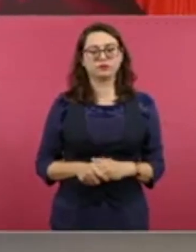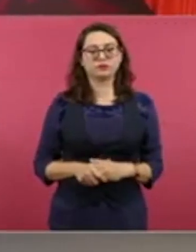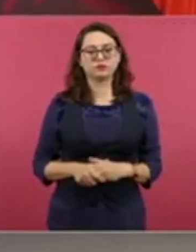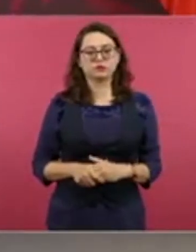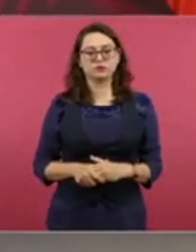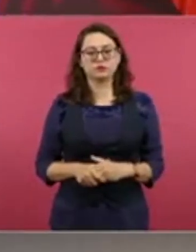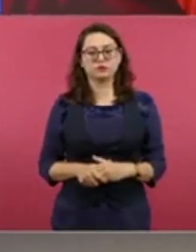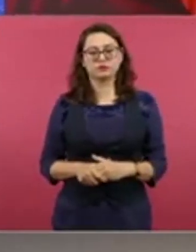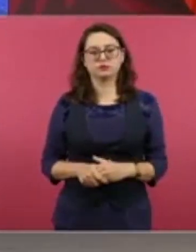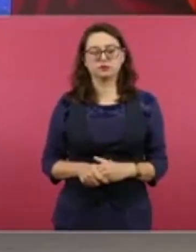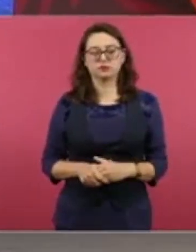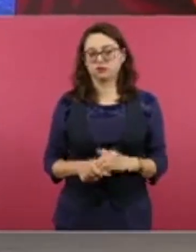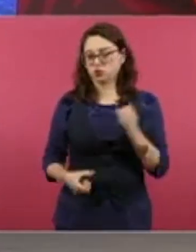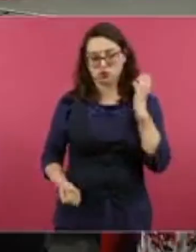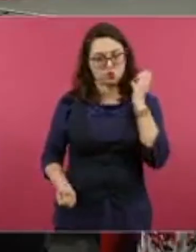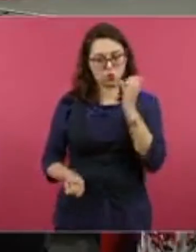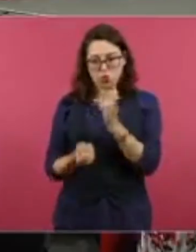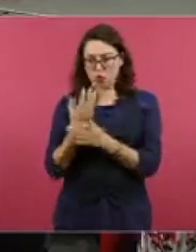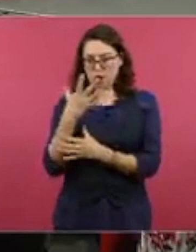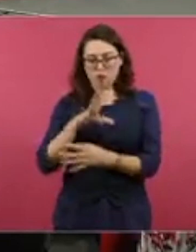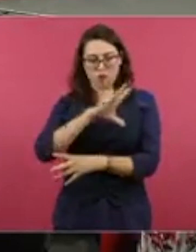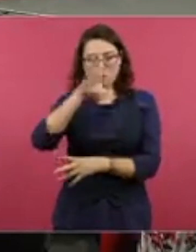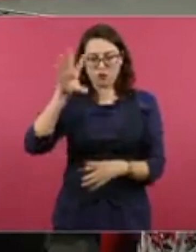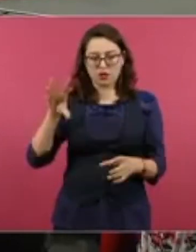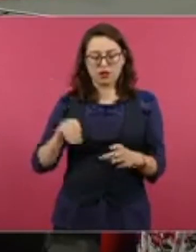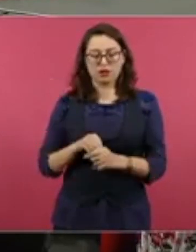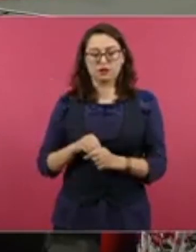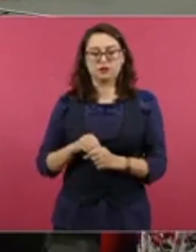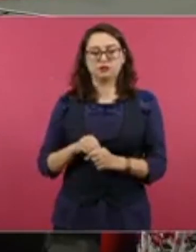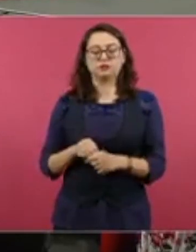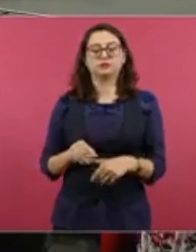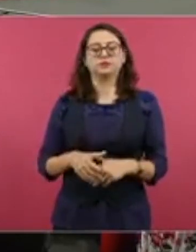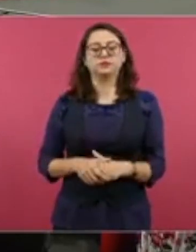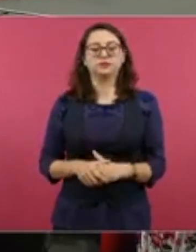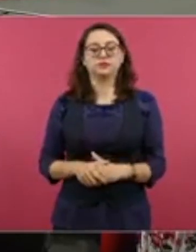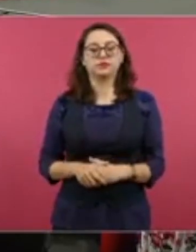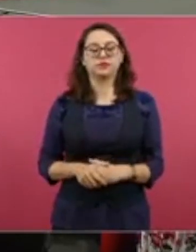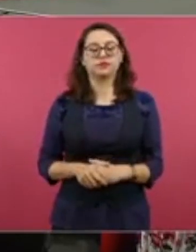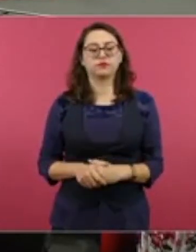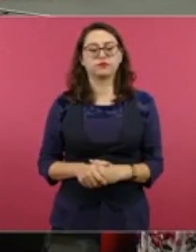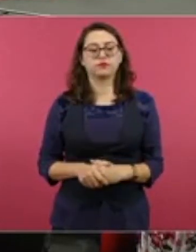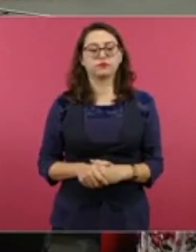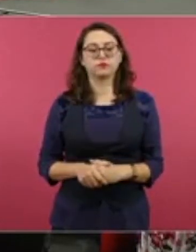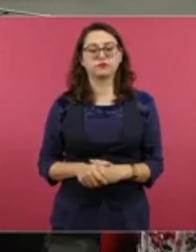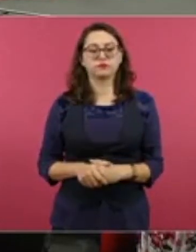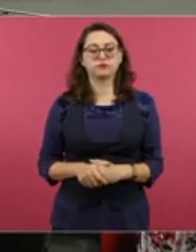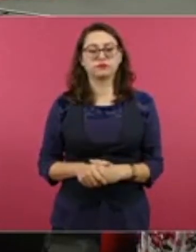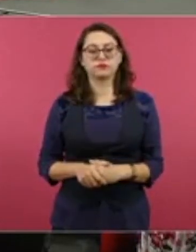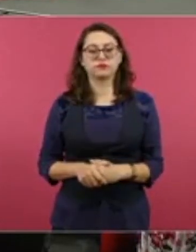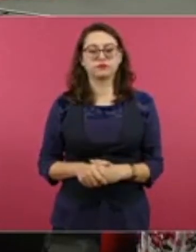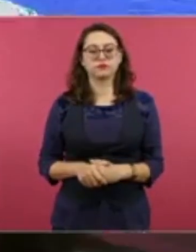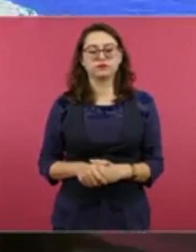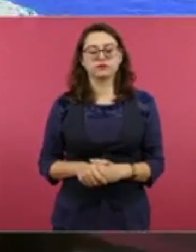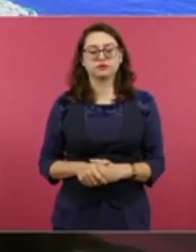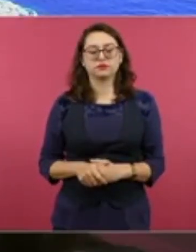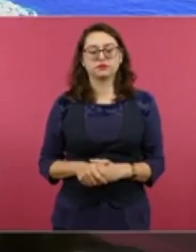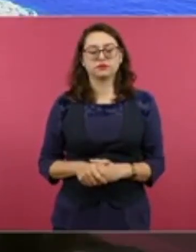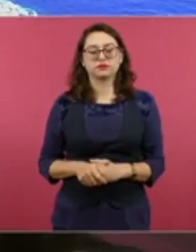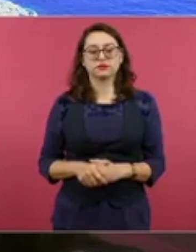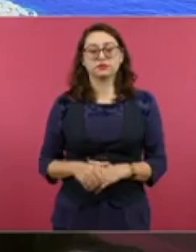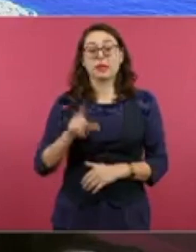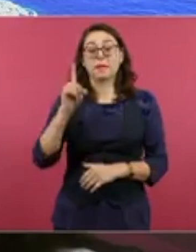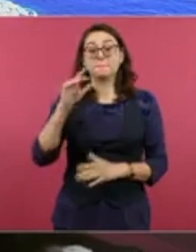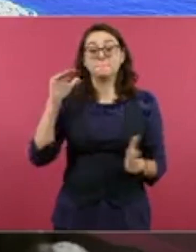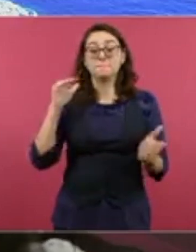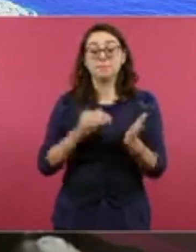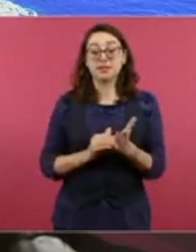Este, este es nuevo. A ver, amplíalo. Este tiene mil